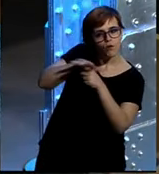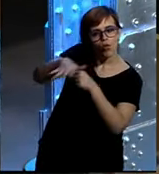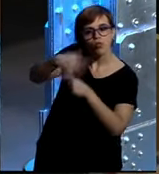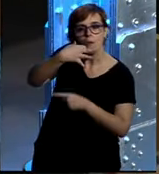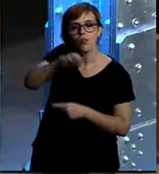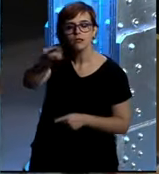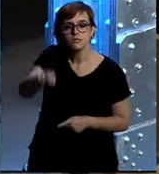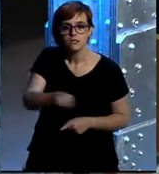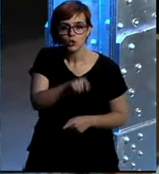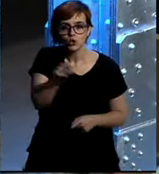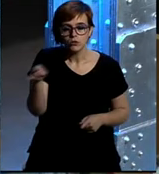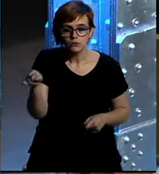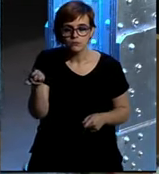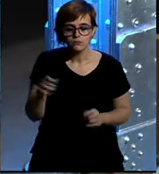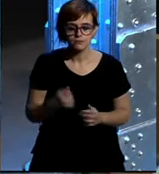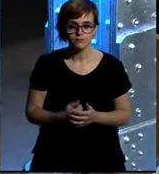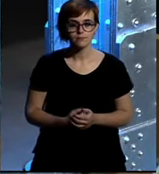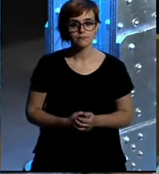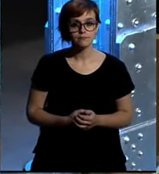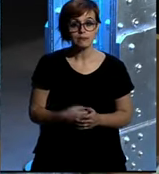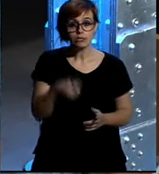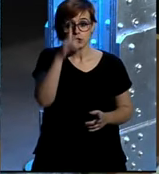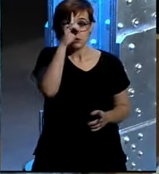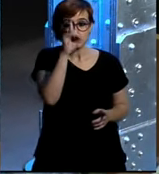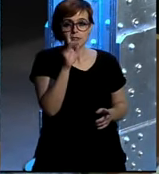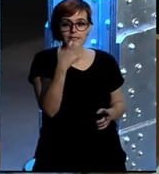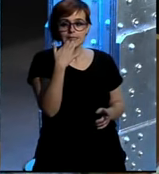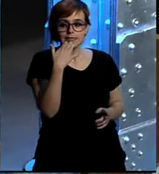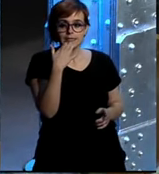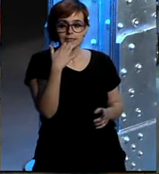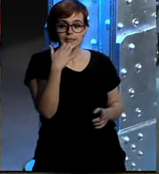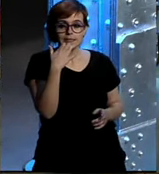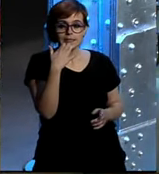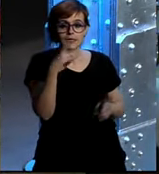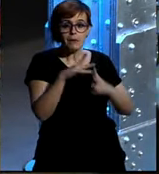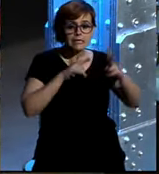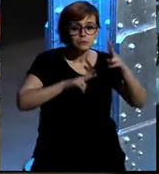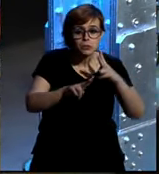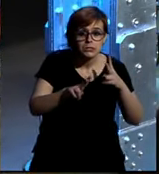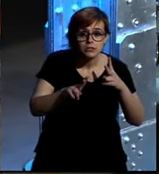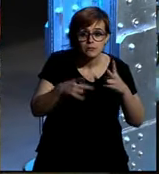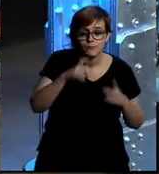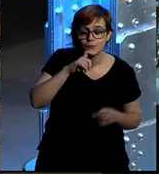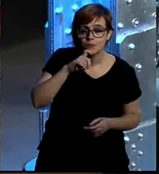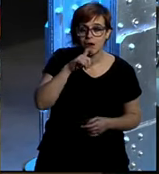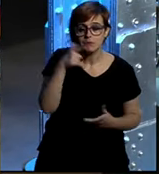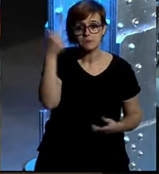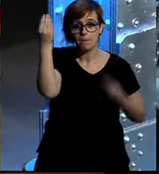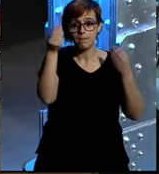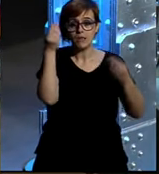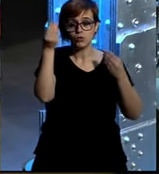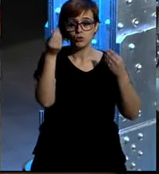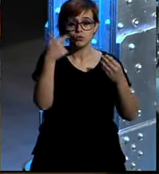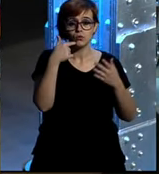yo creo que sé si por alusiones o para para responder o sea yo creo que evidentemente